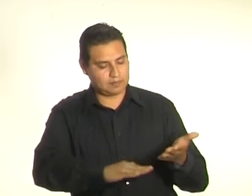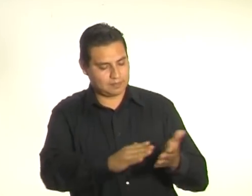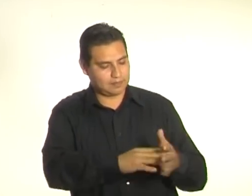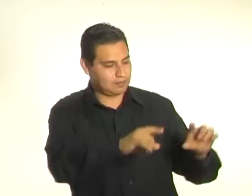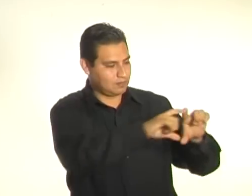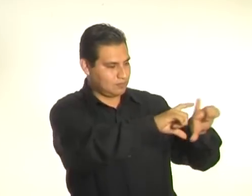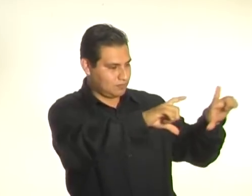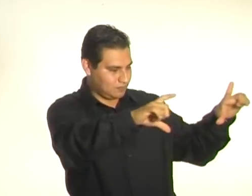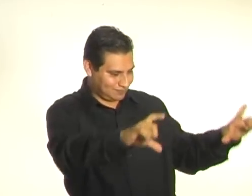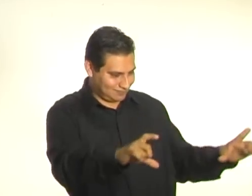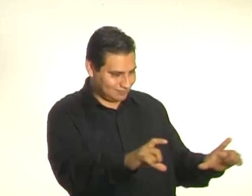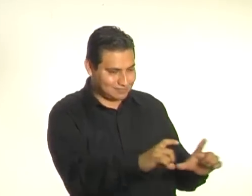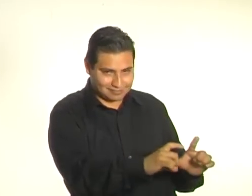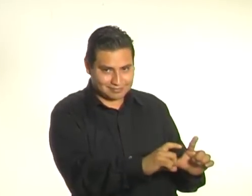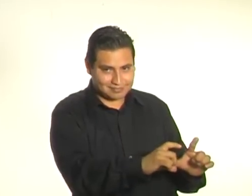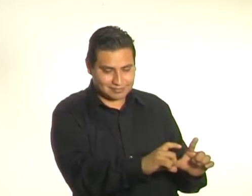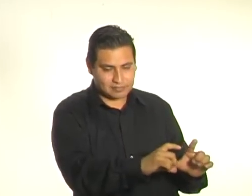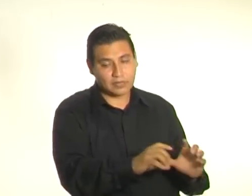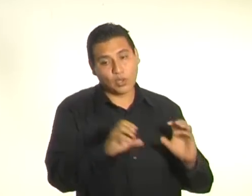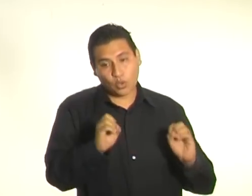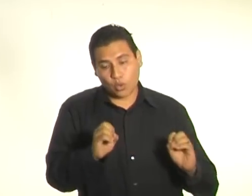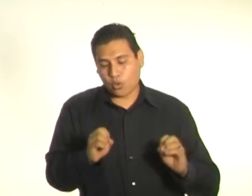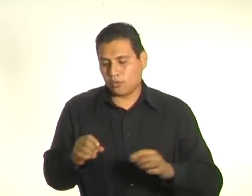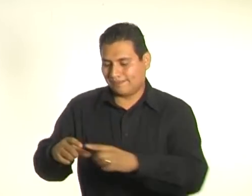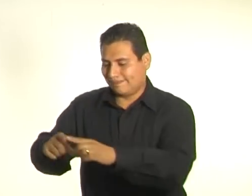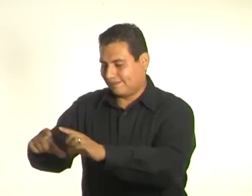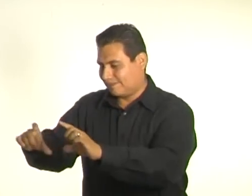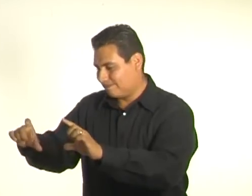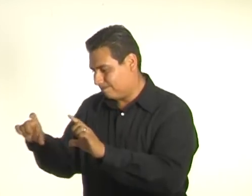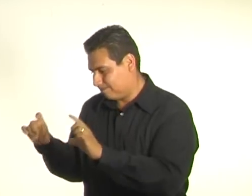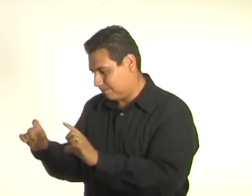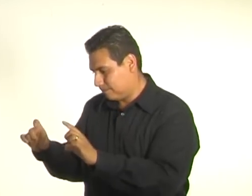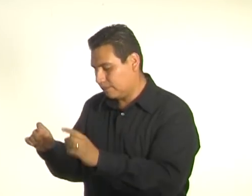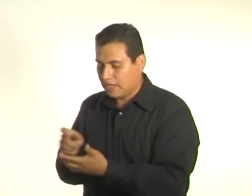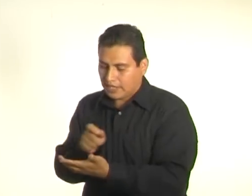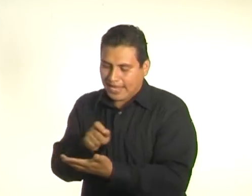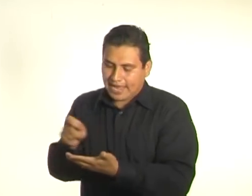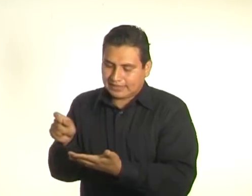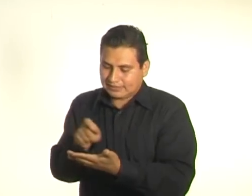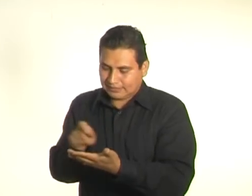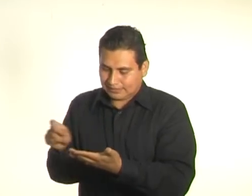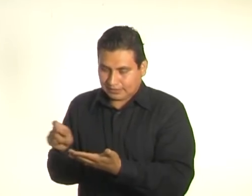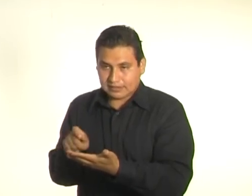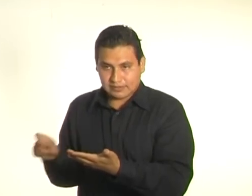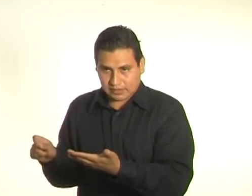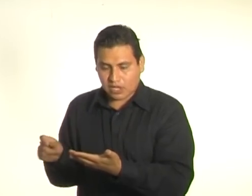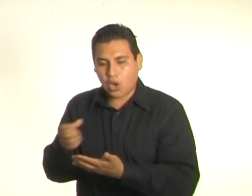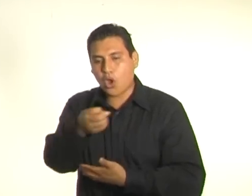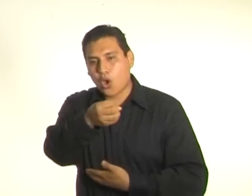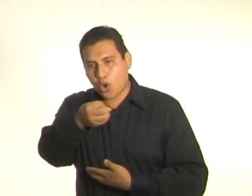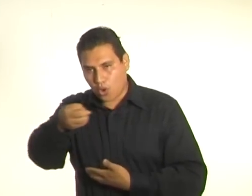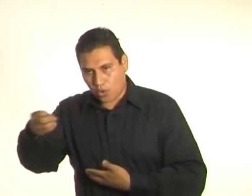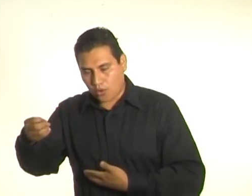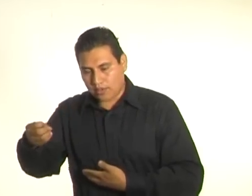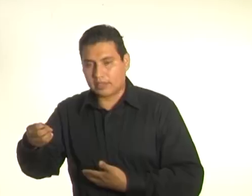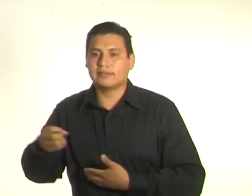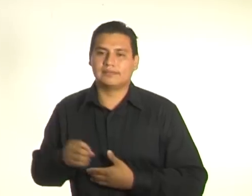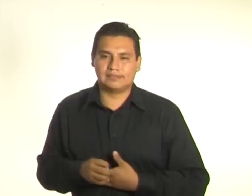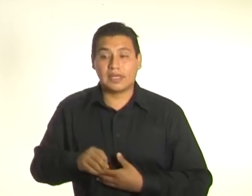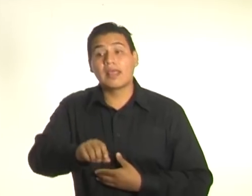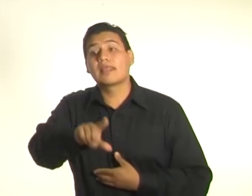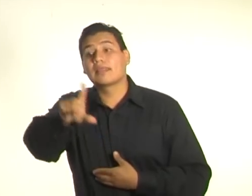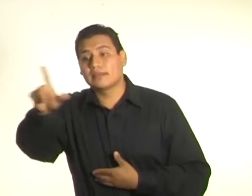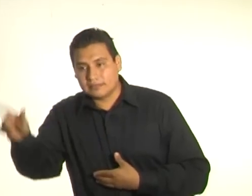fichas que ya venden hechas en la papelería y sobre ellas escribir lo que van a explicar a sus compañeros. Este es otro